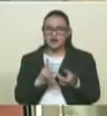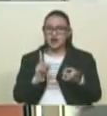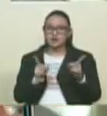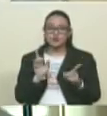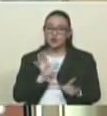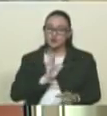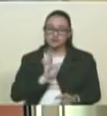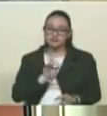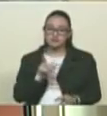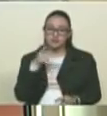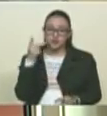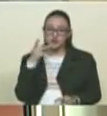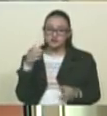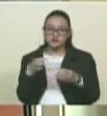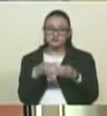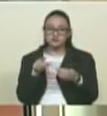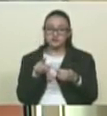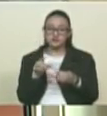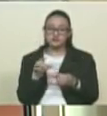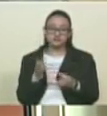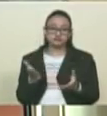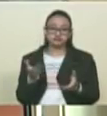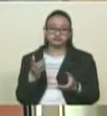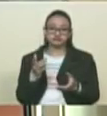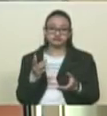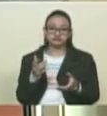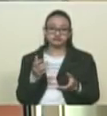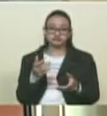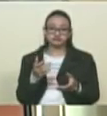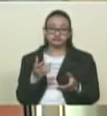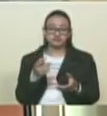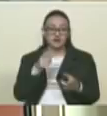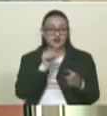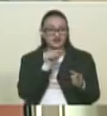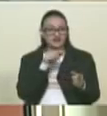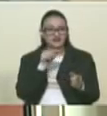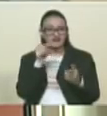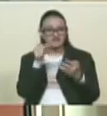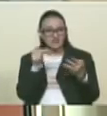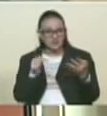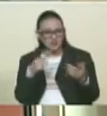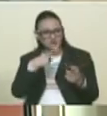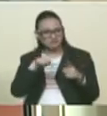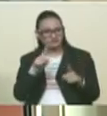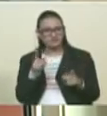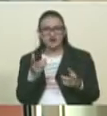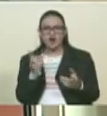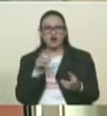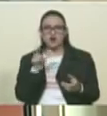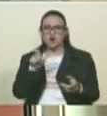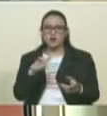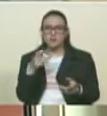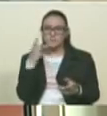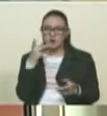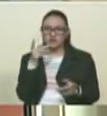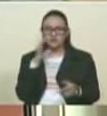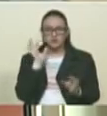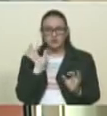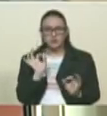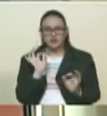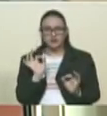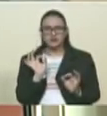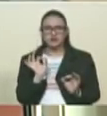partidos políticos. KAUCR no es un partido político. Vente Venezuela no es un partido político. ABP no es un partido político.